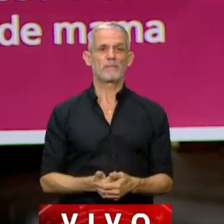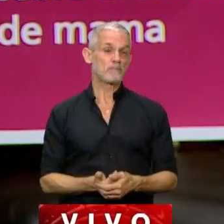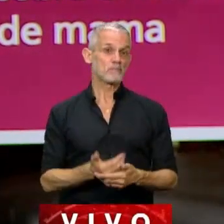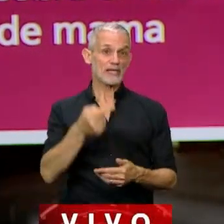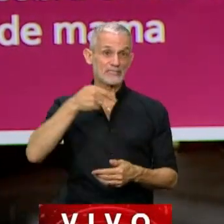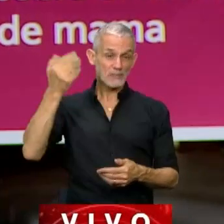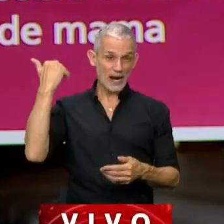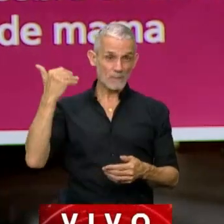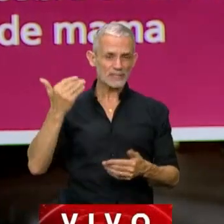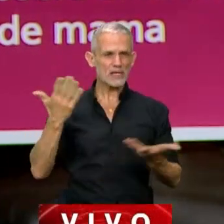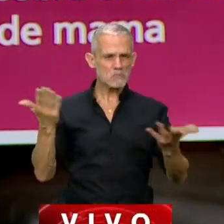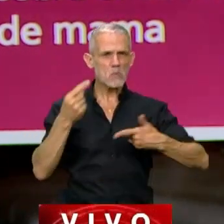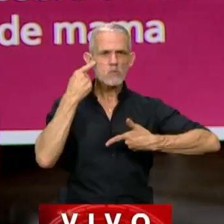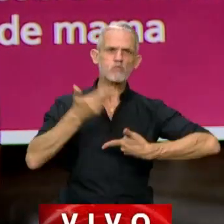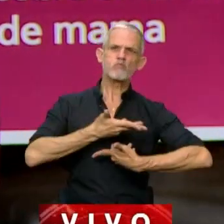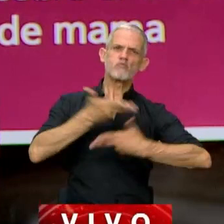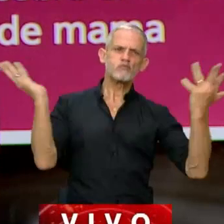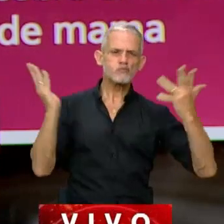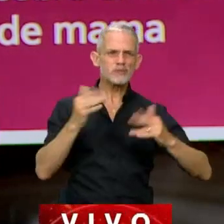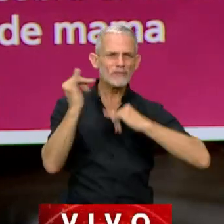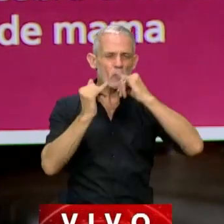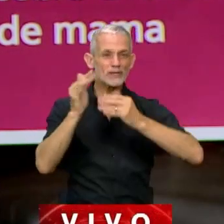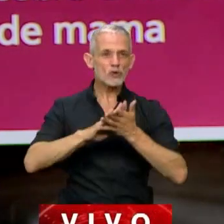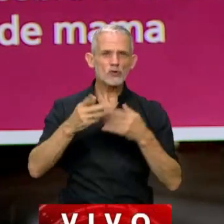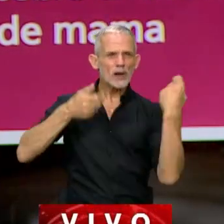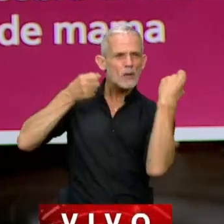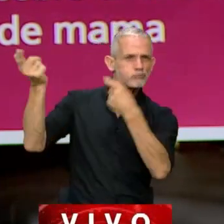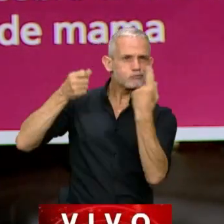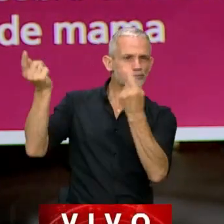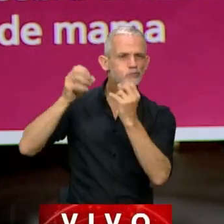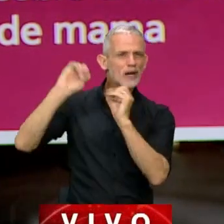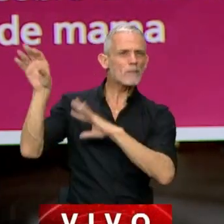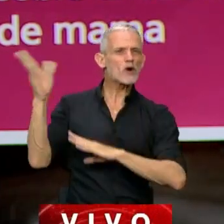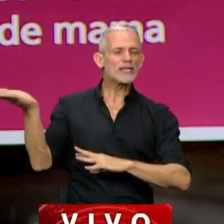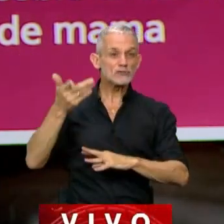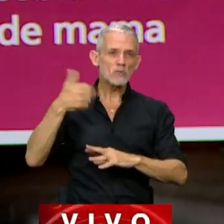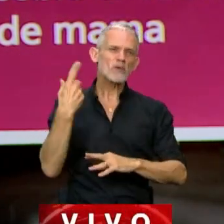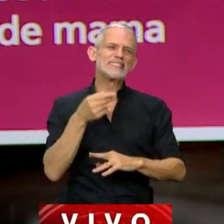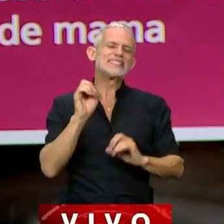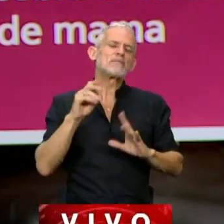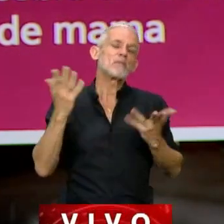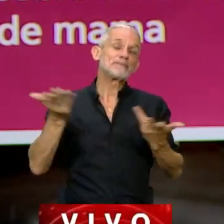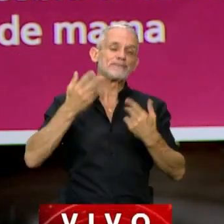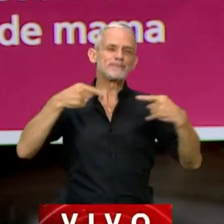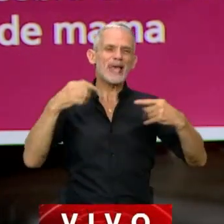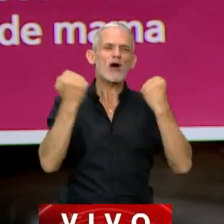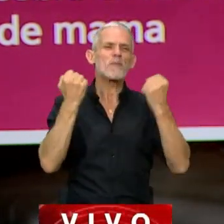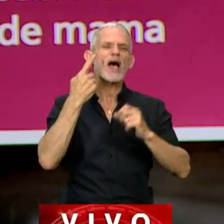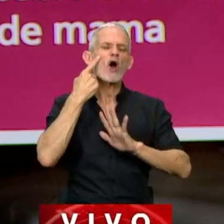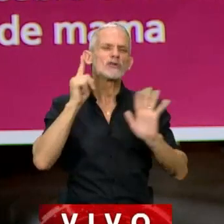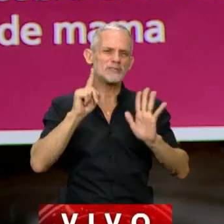La semana pasada se dieron a conocer los datos de exportaciones de lo que nosotros podríamos llegar a llamar la economía del conocimiento,